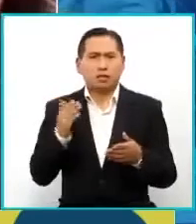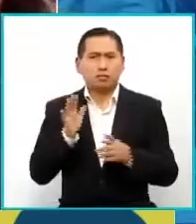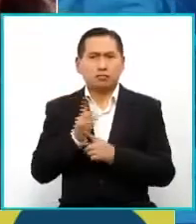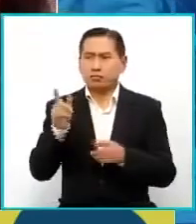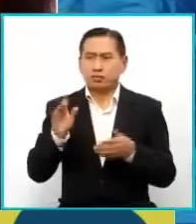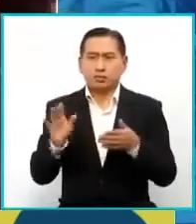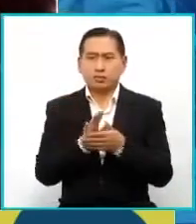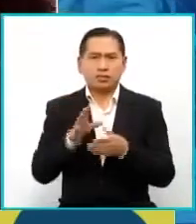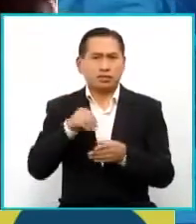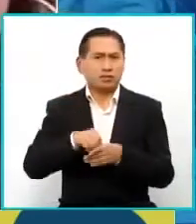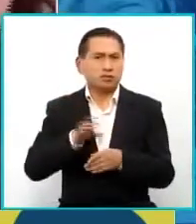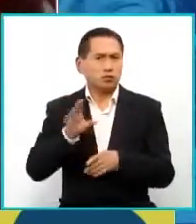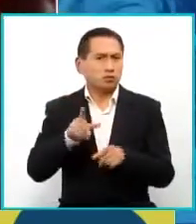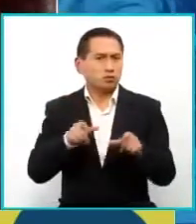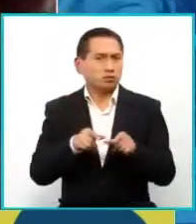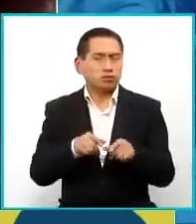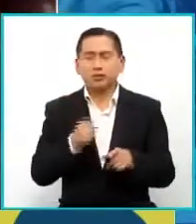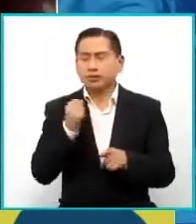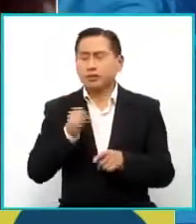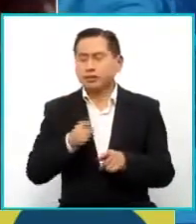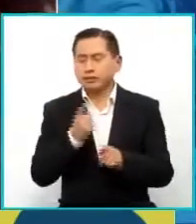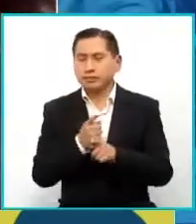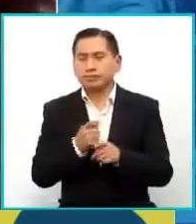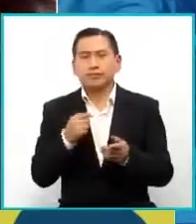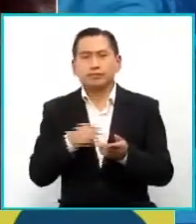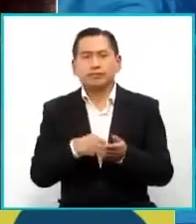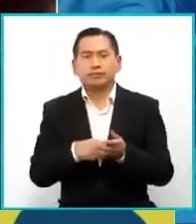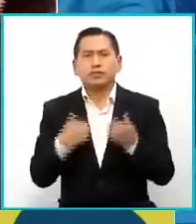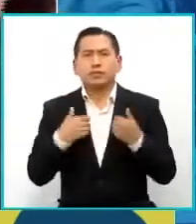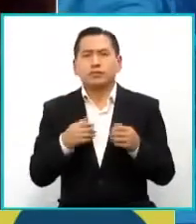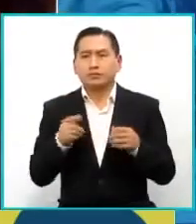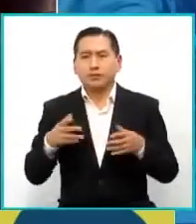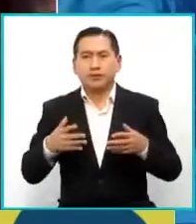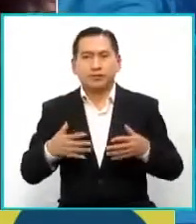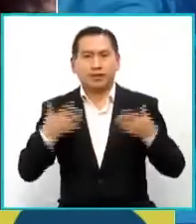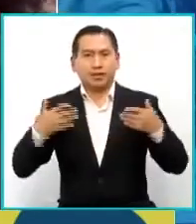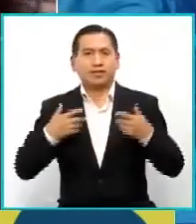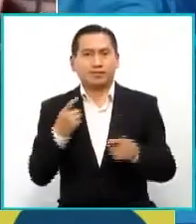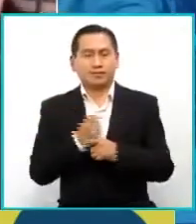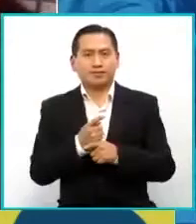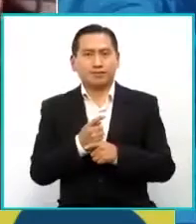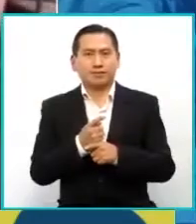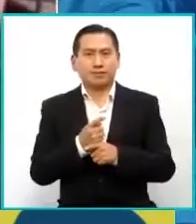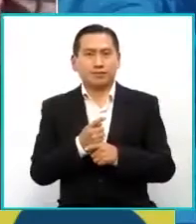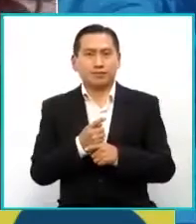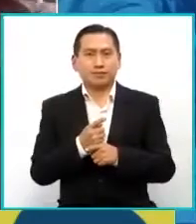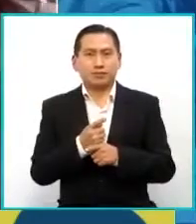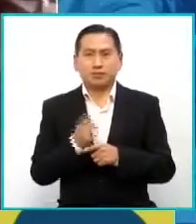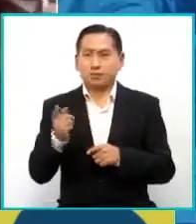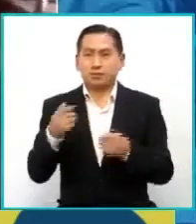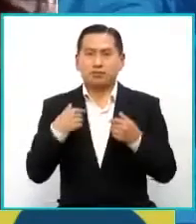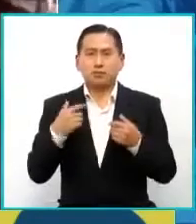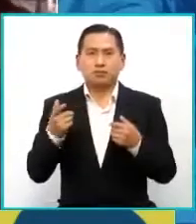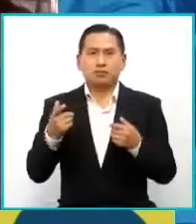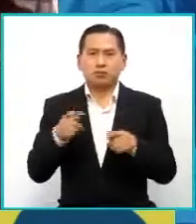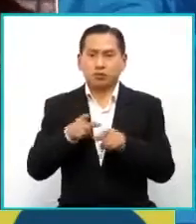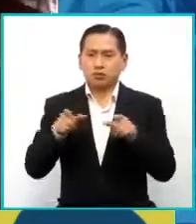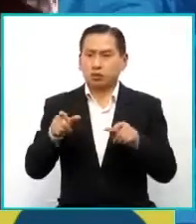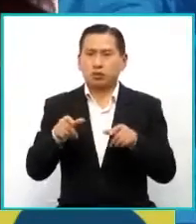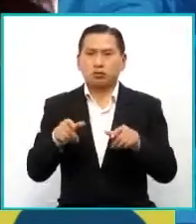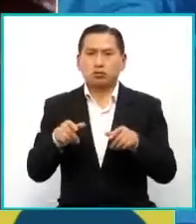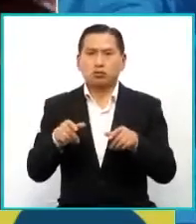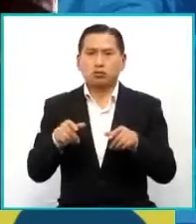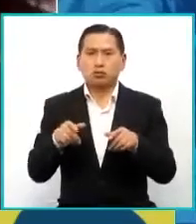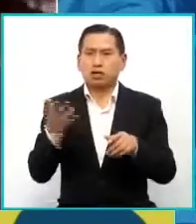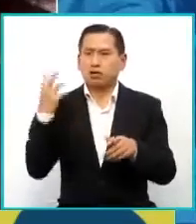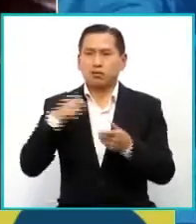Festival de Cine Radical. Sí, ha sido una alegría porque justo bajó la ola en ese punto y ha